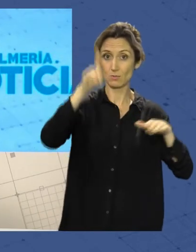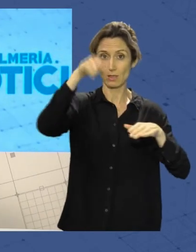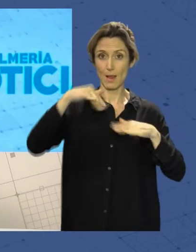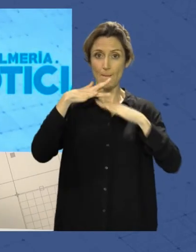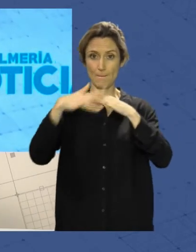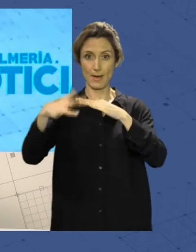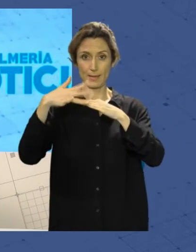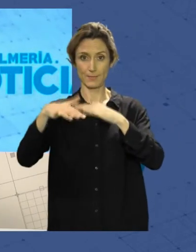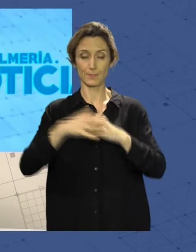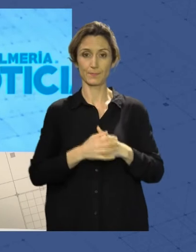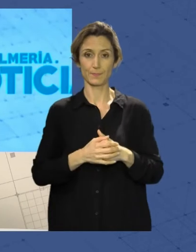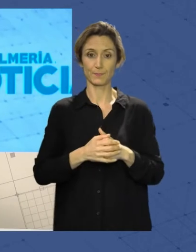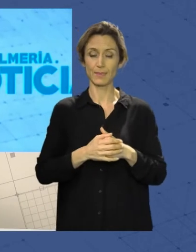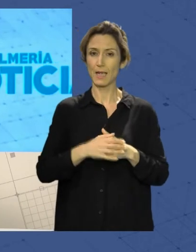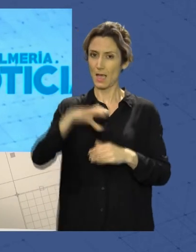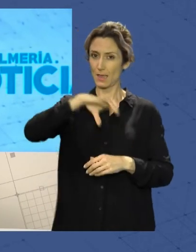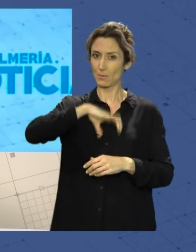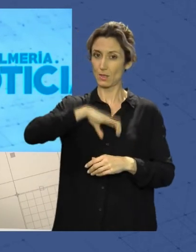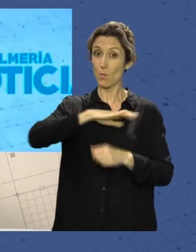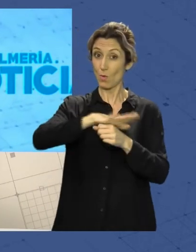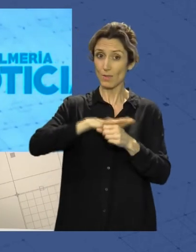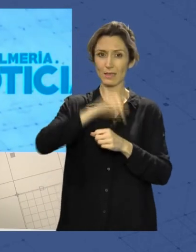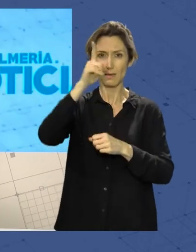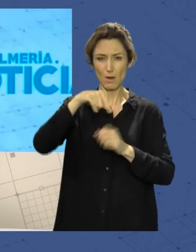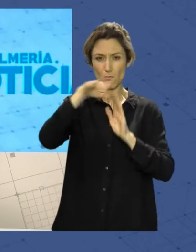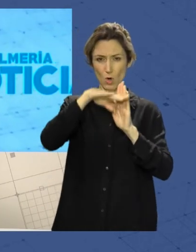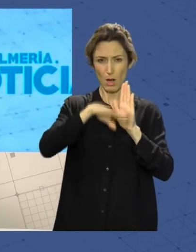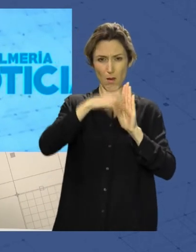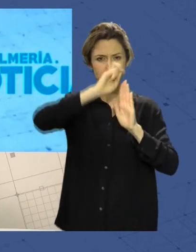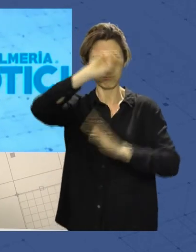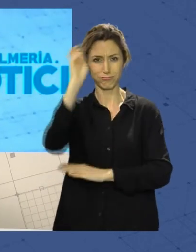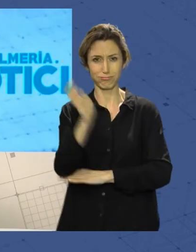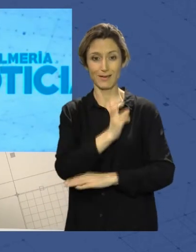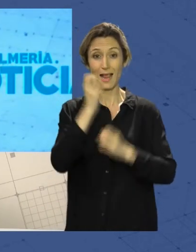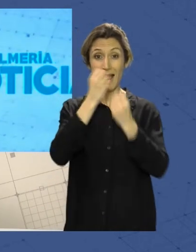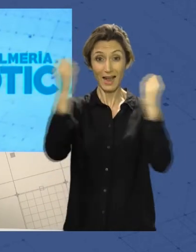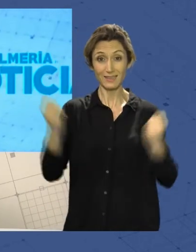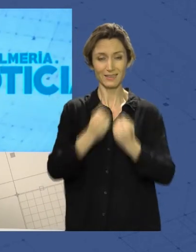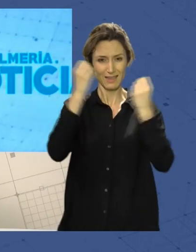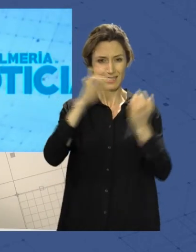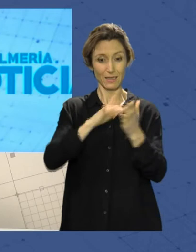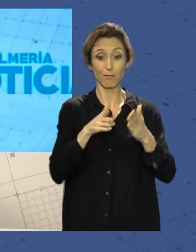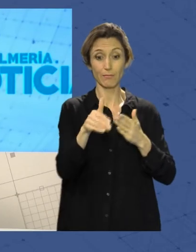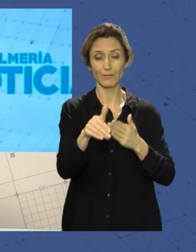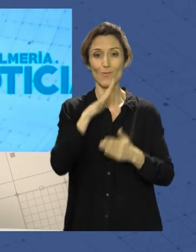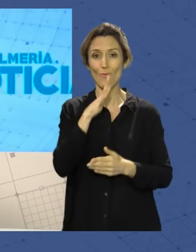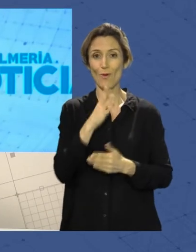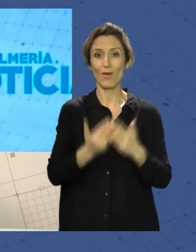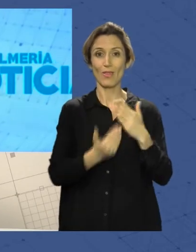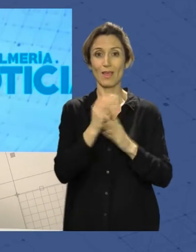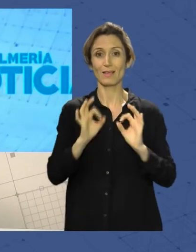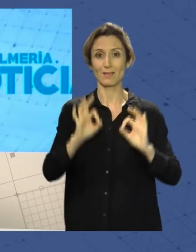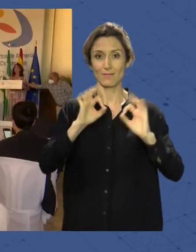Además, en la Diputación Provincial conocíamos el extenso programa de actividades que se van a desarrollar con motivo del Día de las